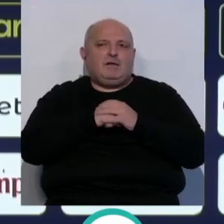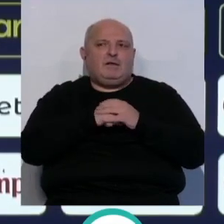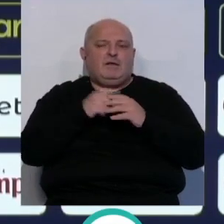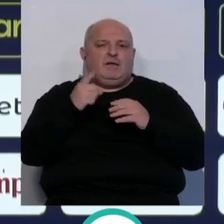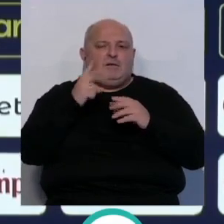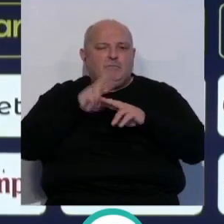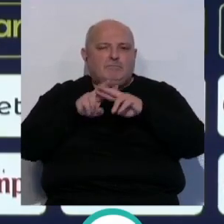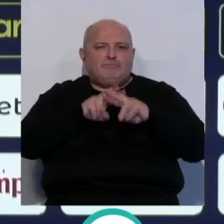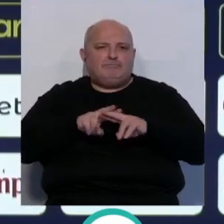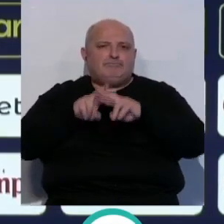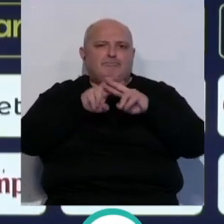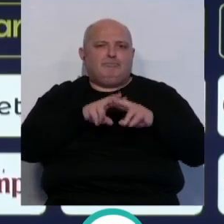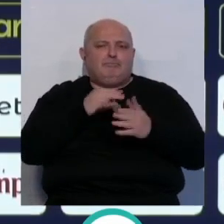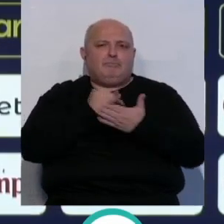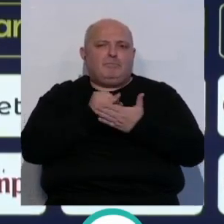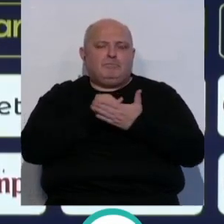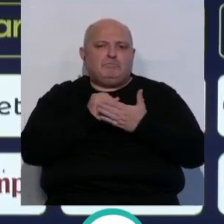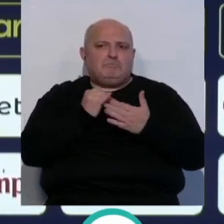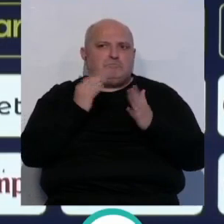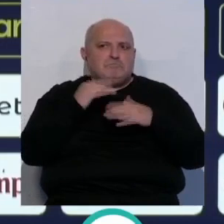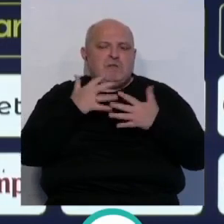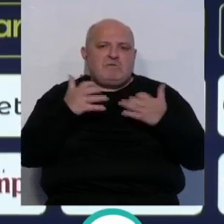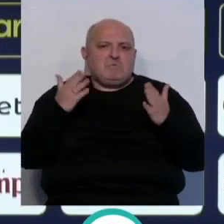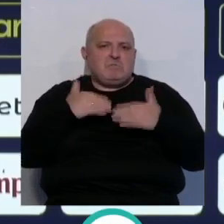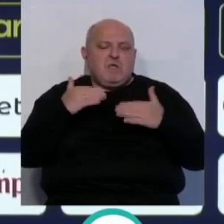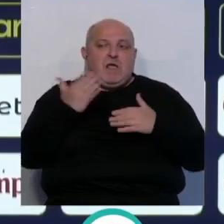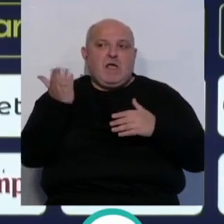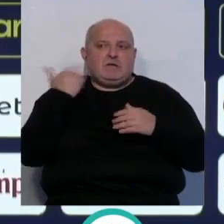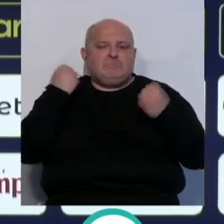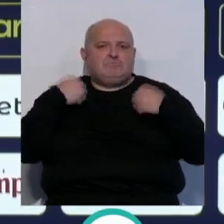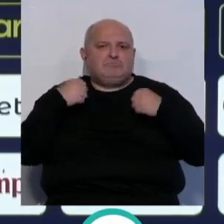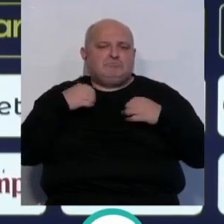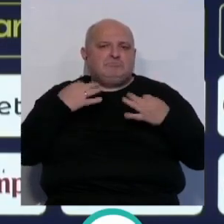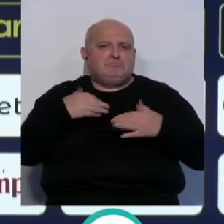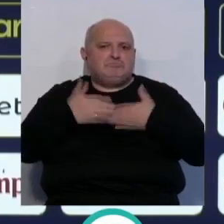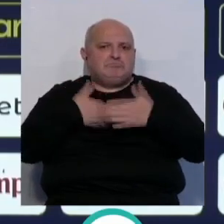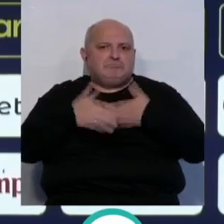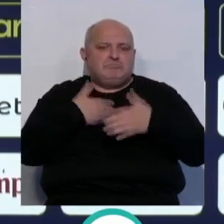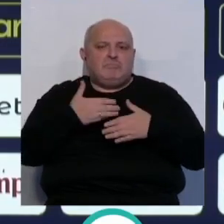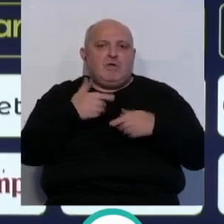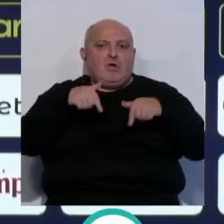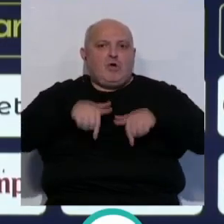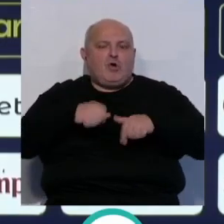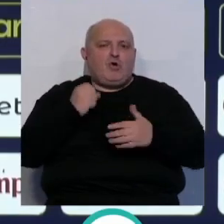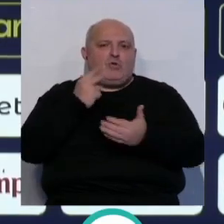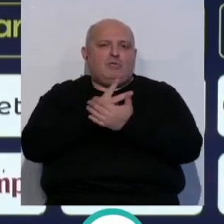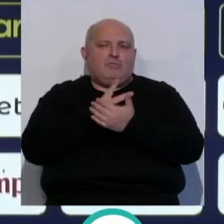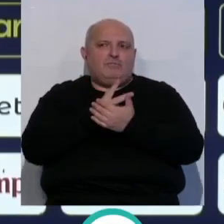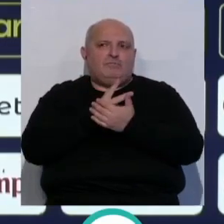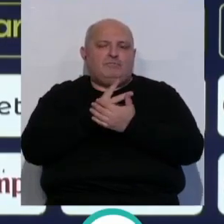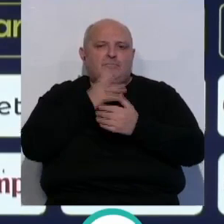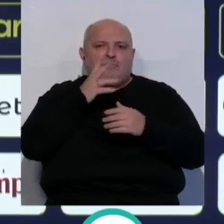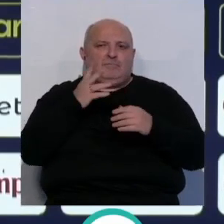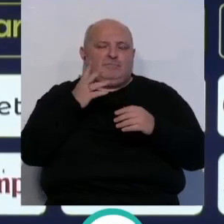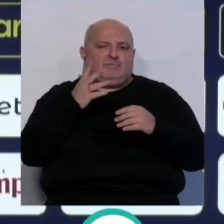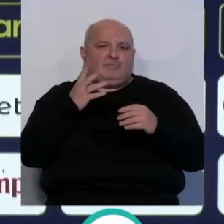se le hicieron pruebas, no había nada de gravedad, ayer entrenó con normalidad con nosotros, pero hoy otra vez en una acción de